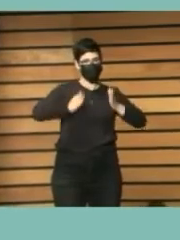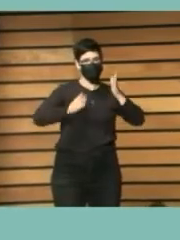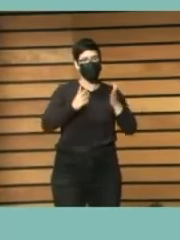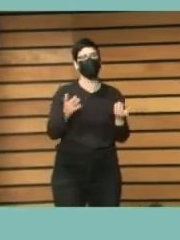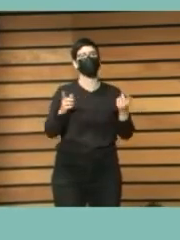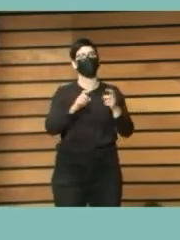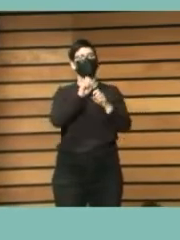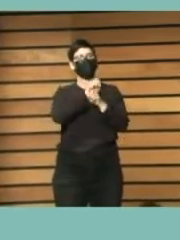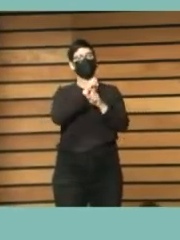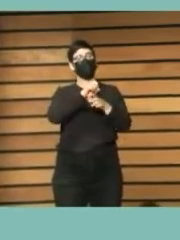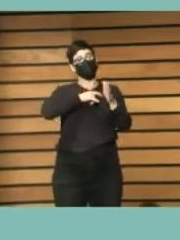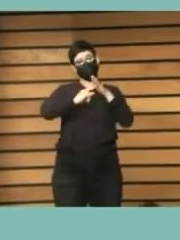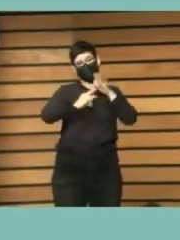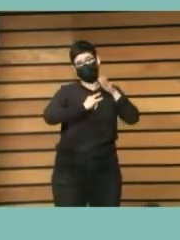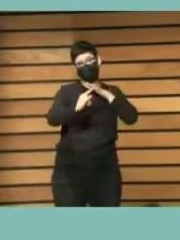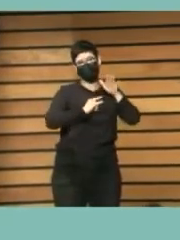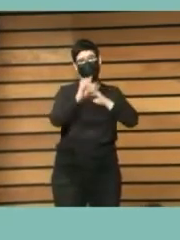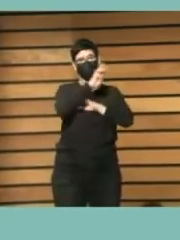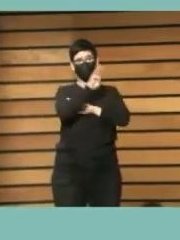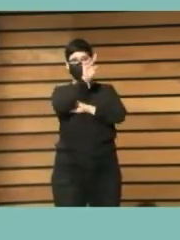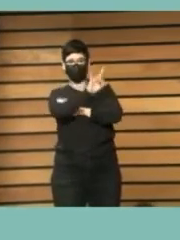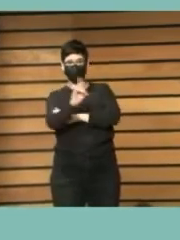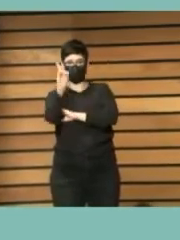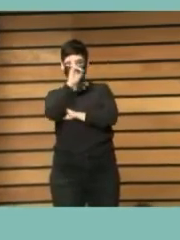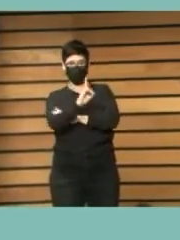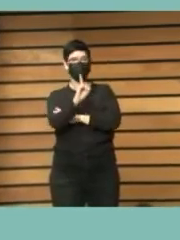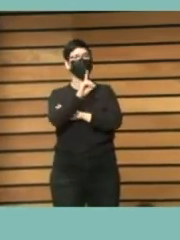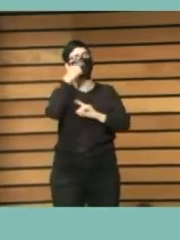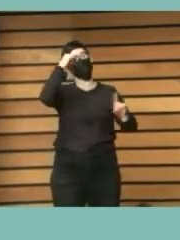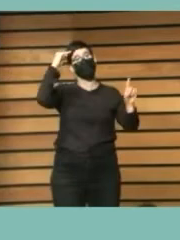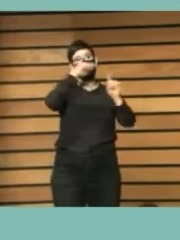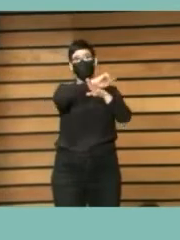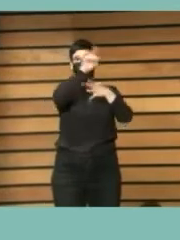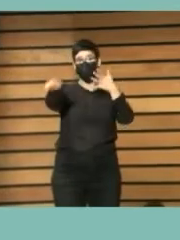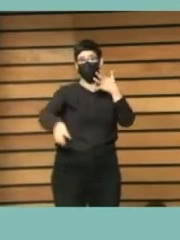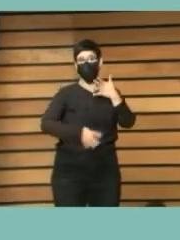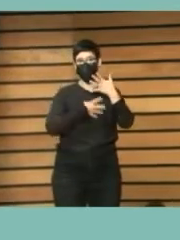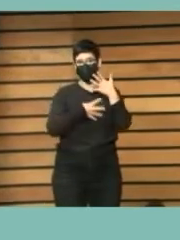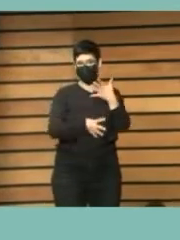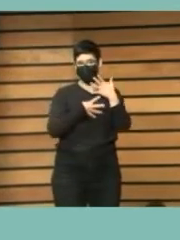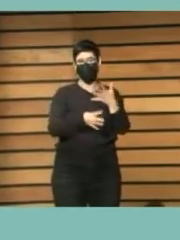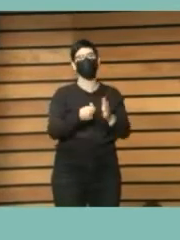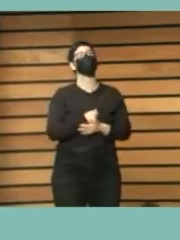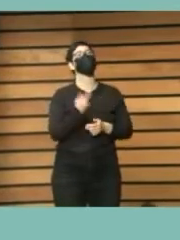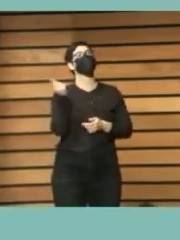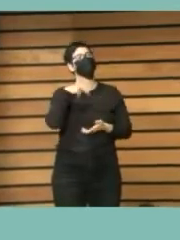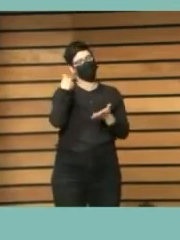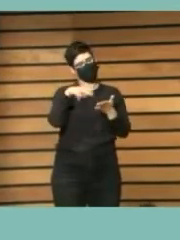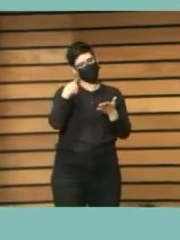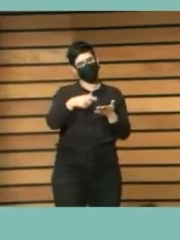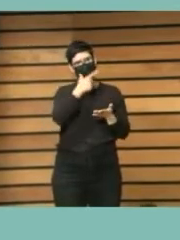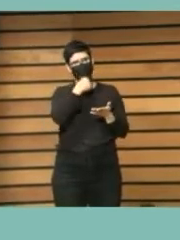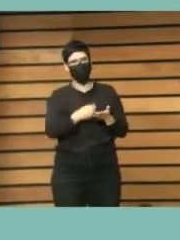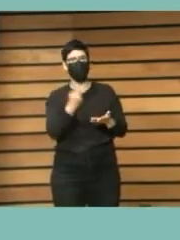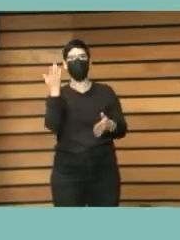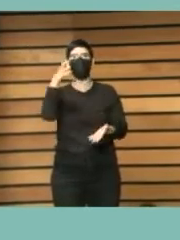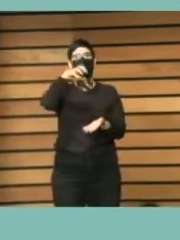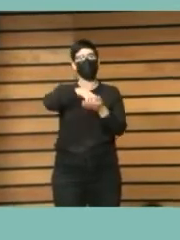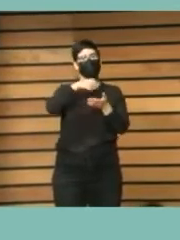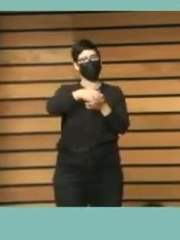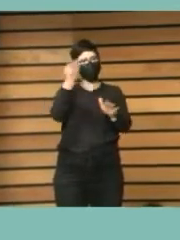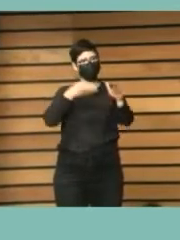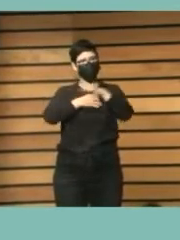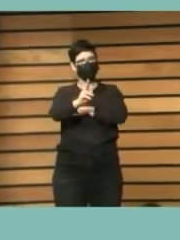aplicaciones móviles en relación con el objetivo 9 tenemos club de lectura fácil centro de interés LGTBIQ plus y